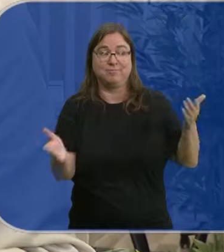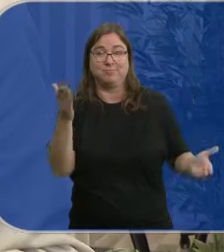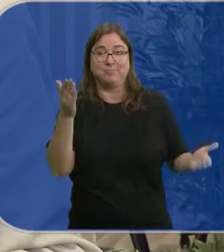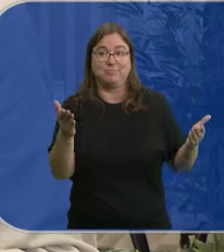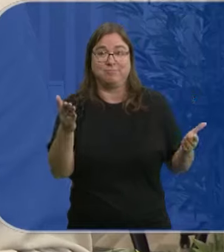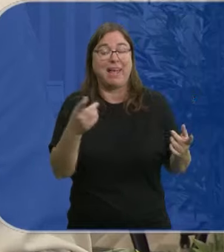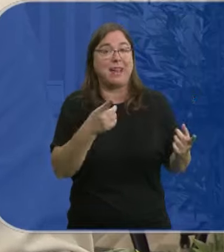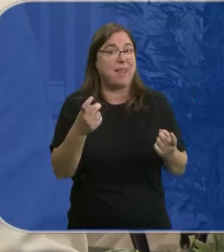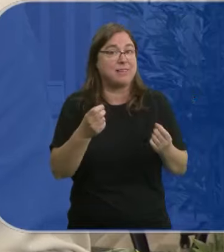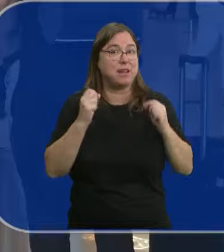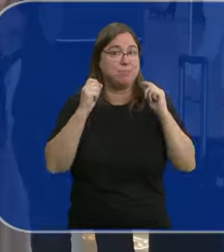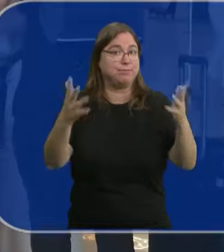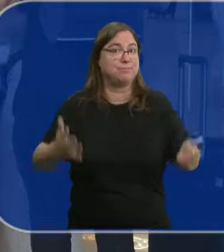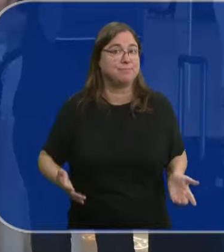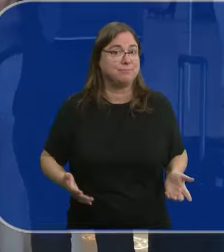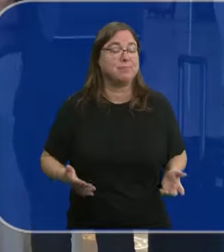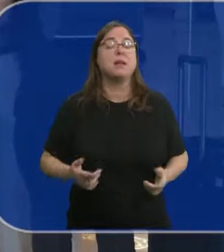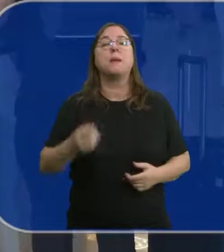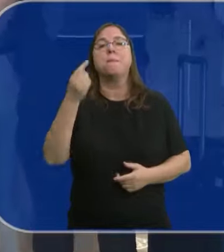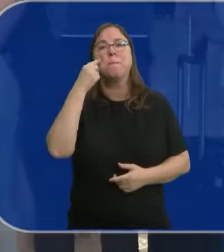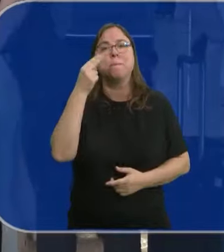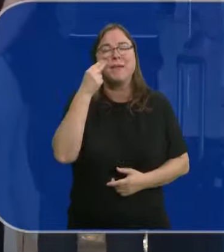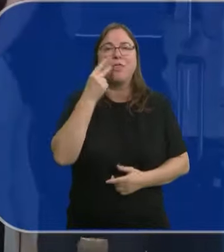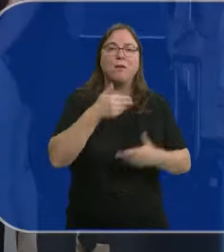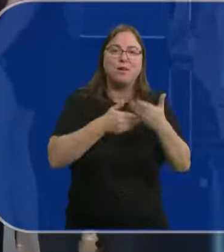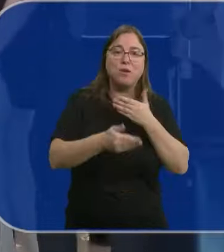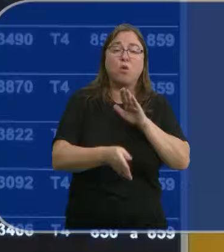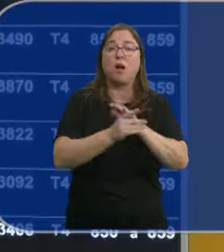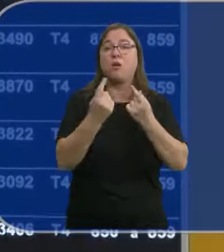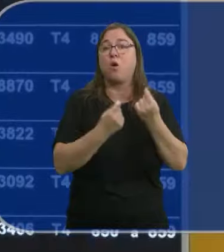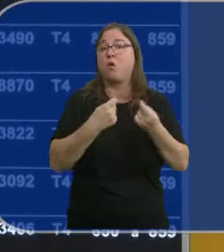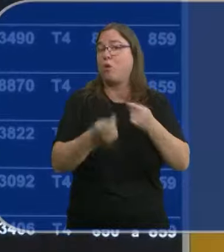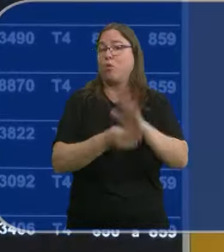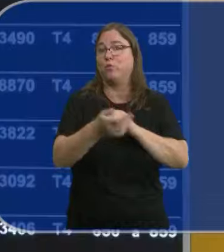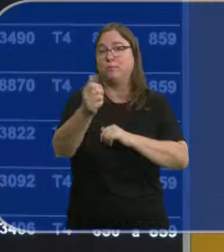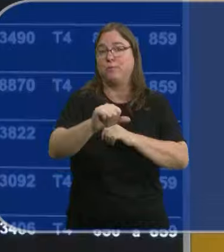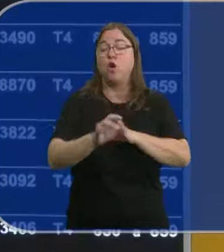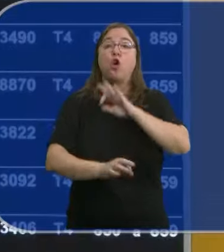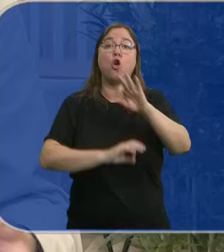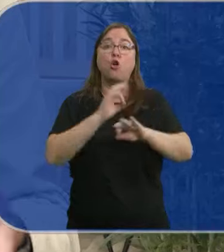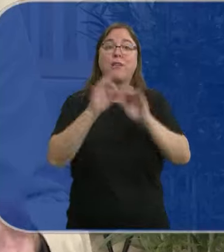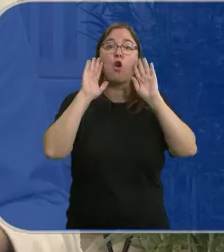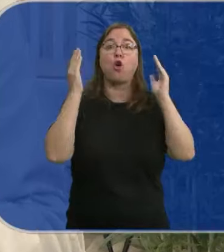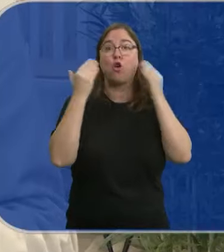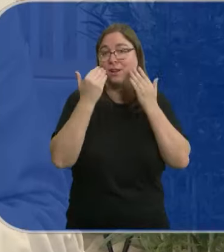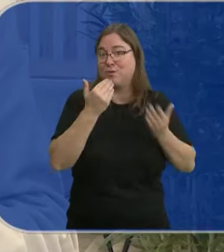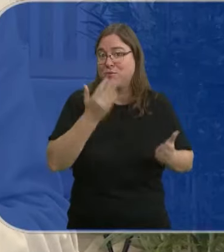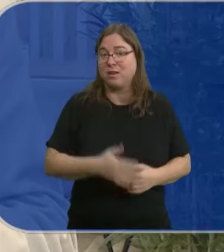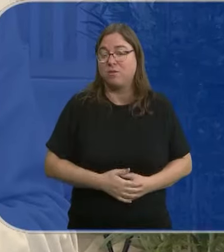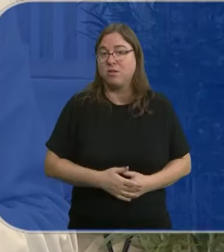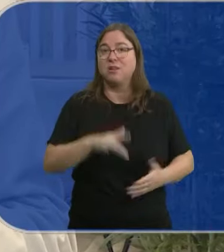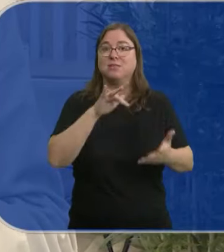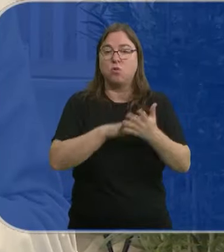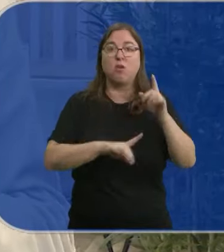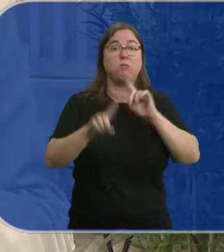pues al final ellos lo que necesitan es agilidad. También temen por la viabilidad de algunos negocios. Los organizadores de congresos y eventos se